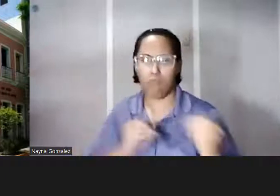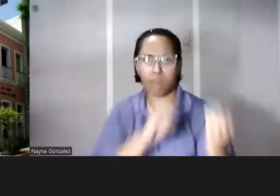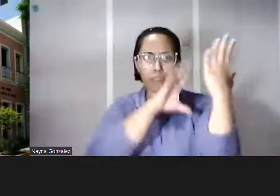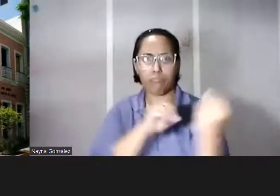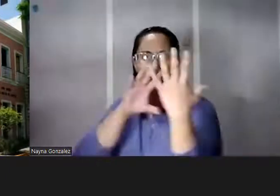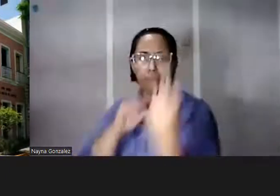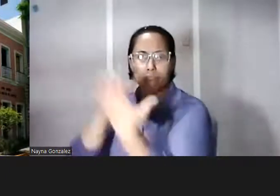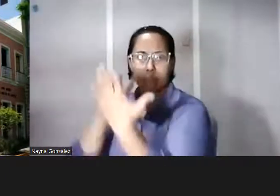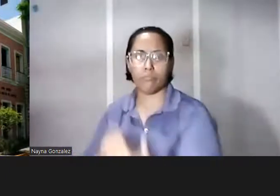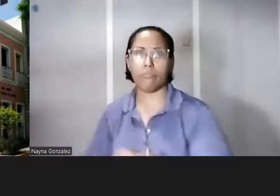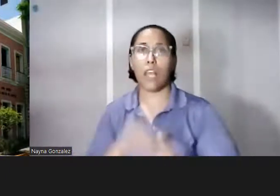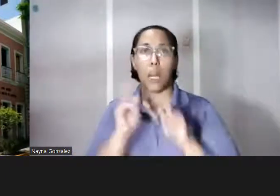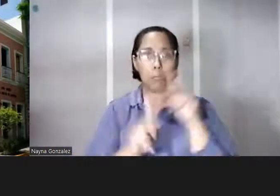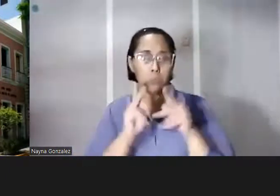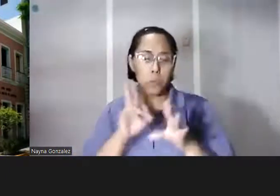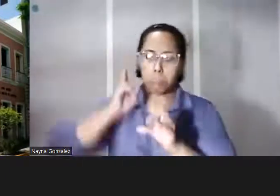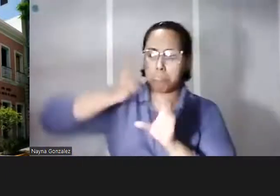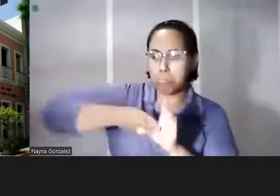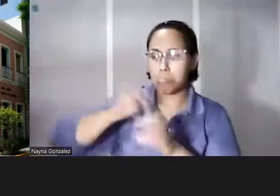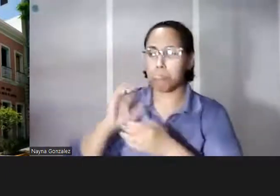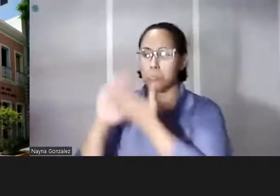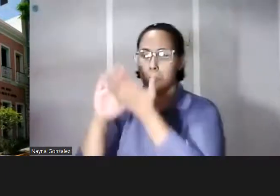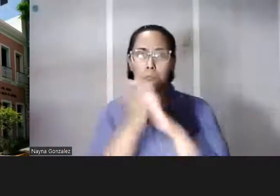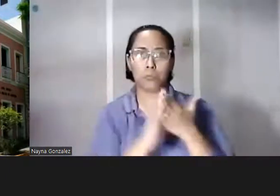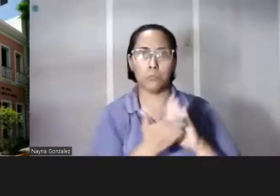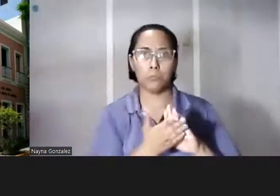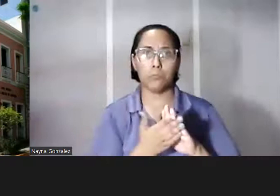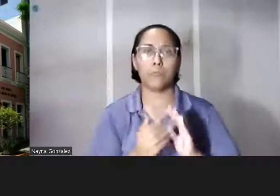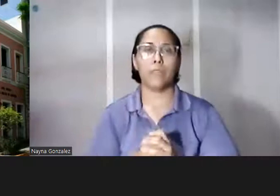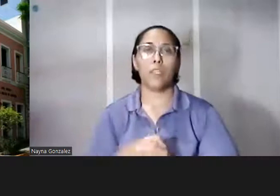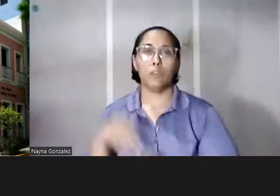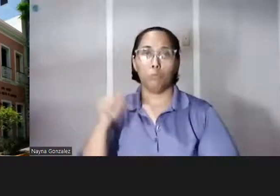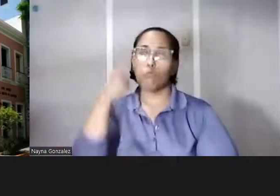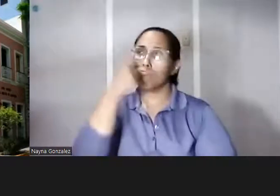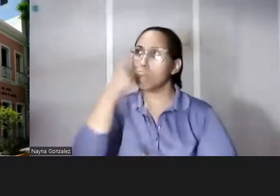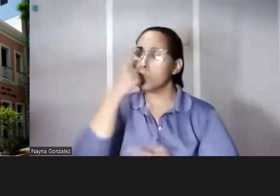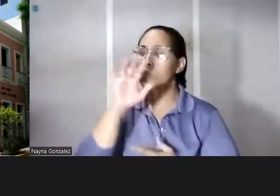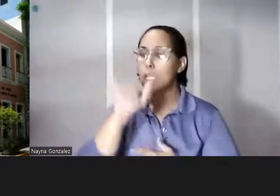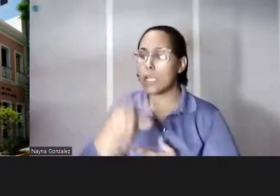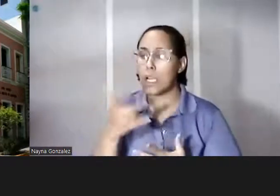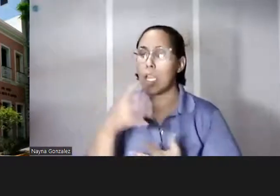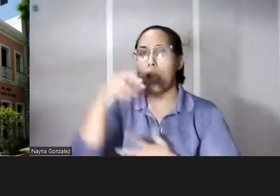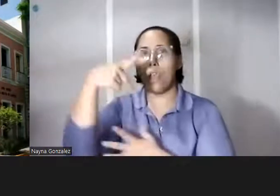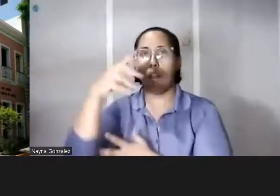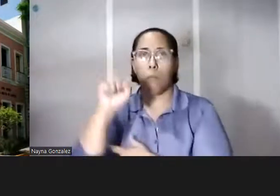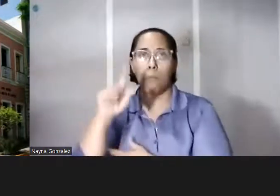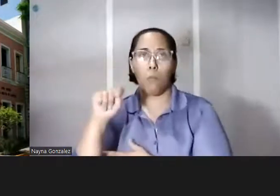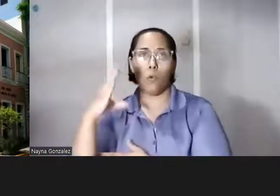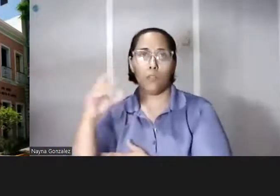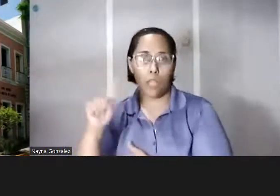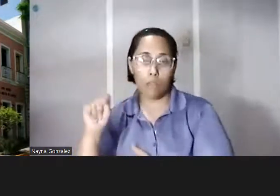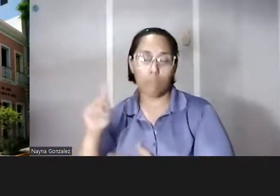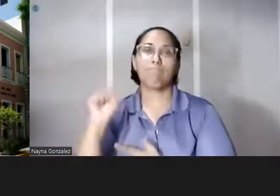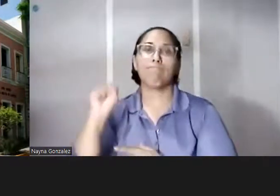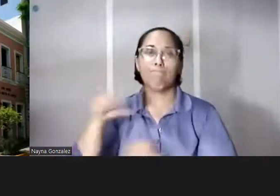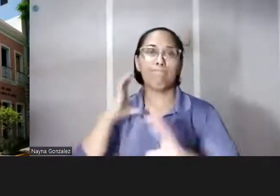son representantes de los distintos sectores de la comunidad. Y yo creo que en ese sentido el podcast es un vehículo